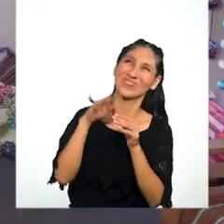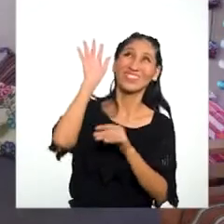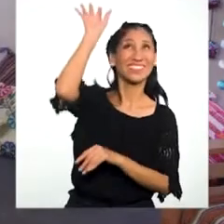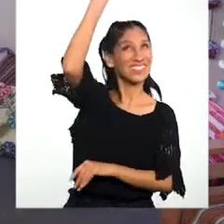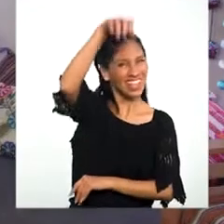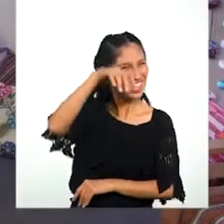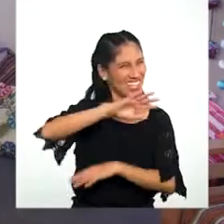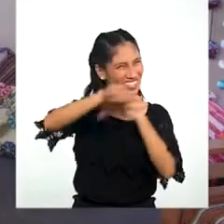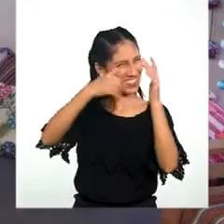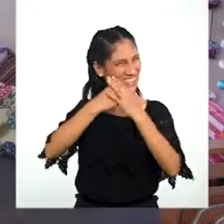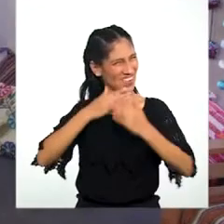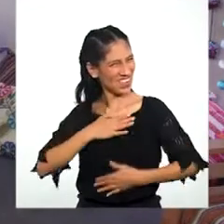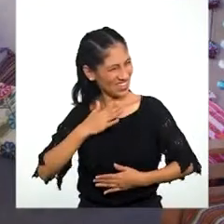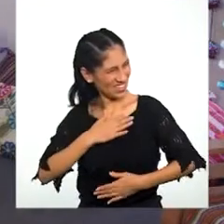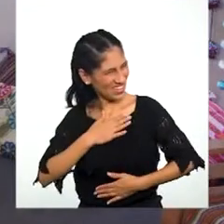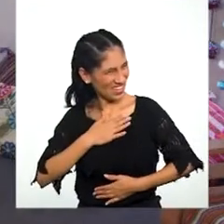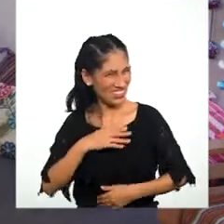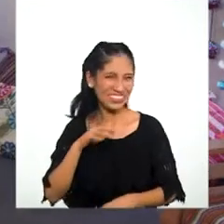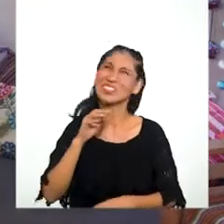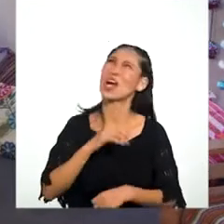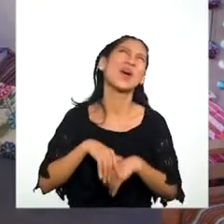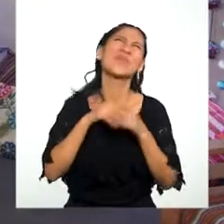Estira todo tu cuerpo, Martina